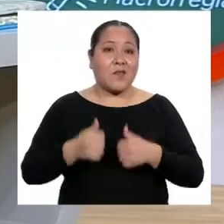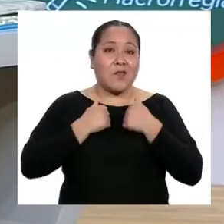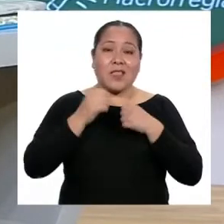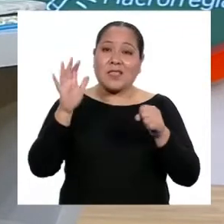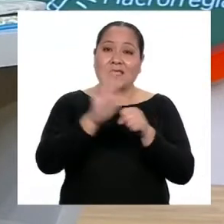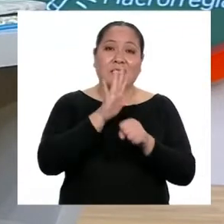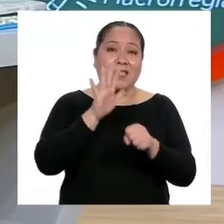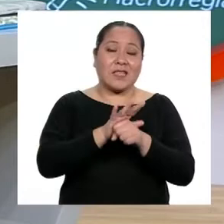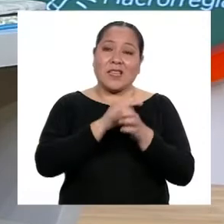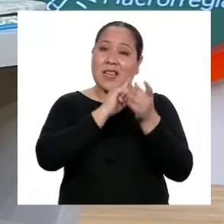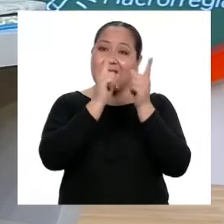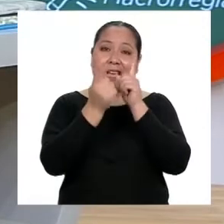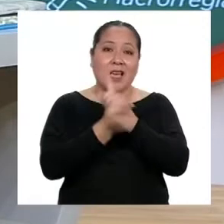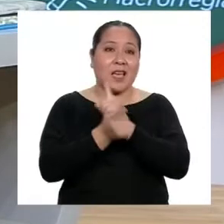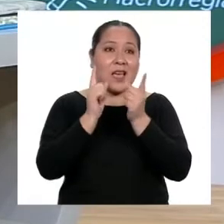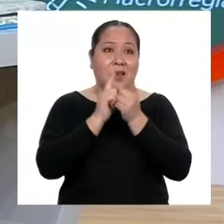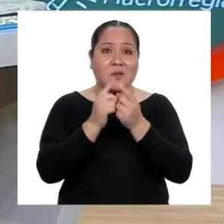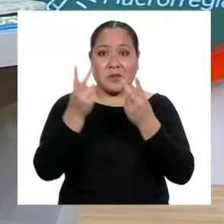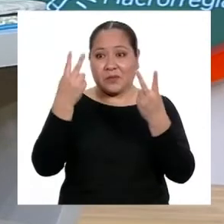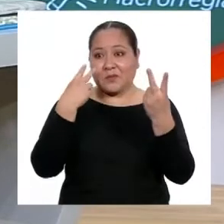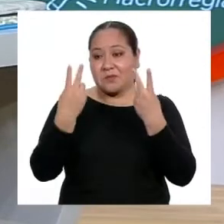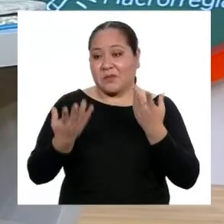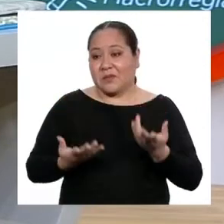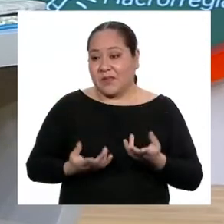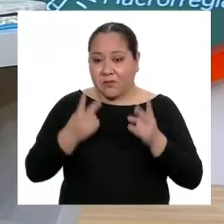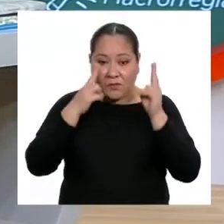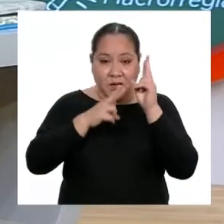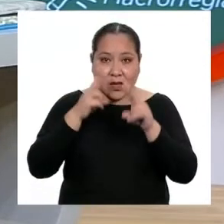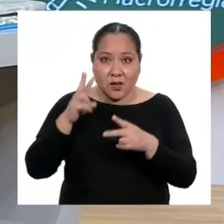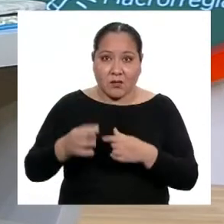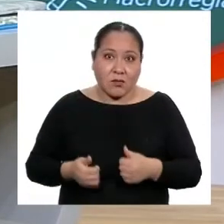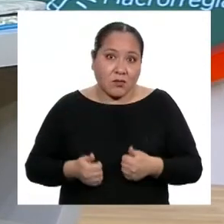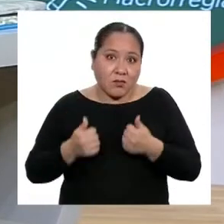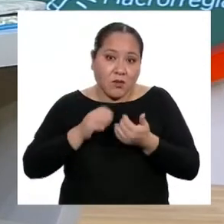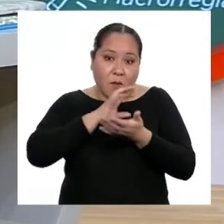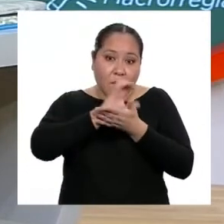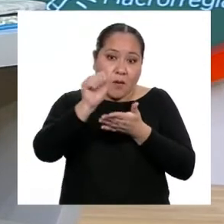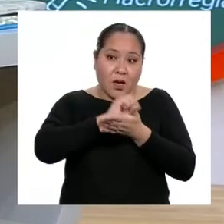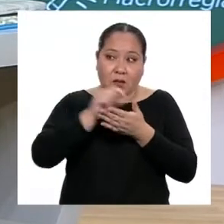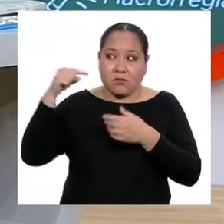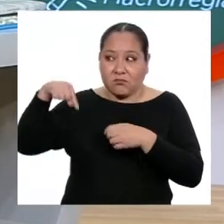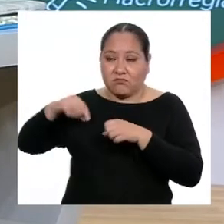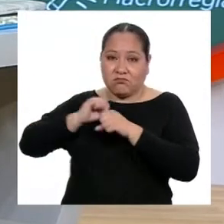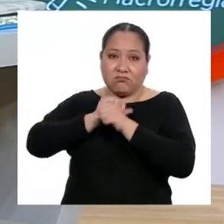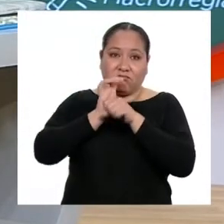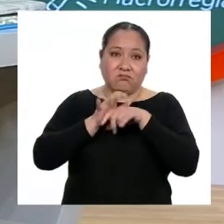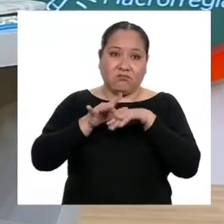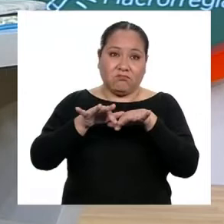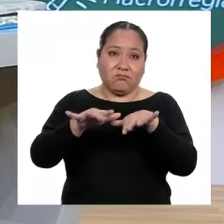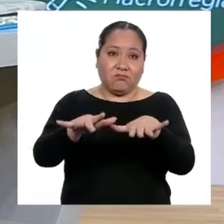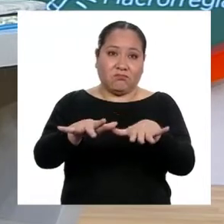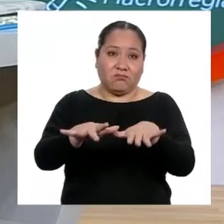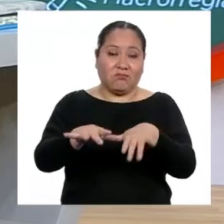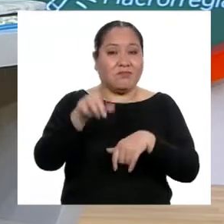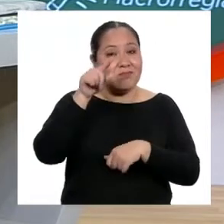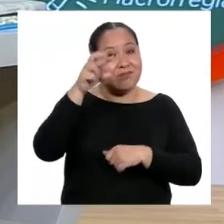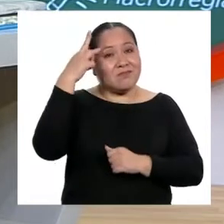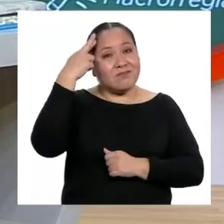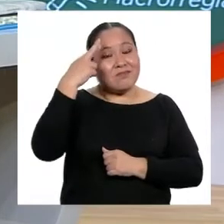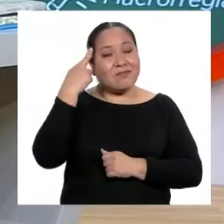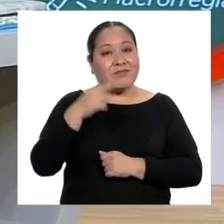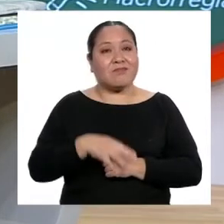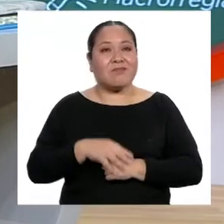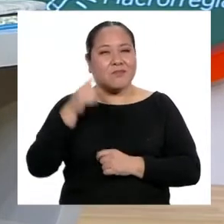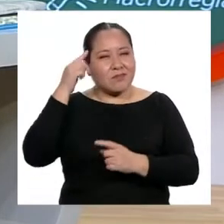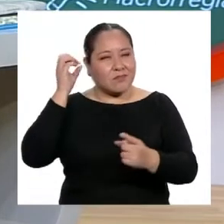llena de cambios. Si no, miren lo que estamos viviendo hace meses por la pandemia. Por eso, chicas y chicos, el